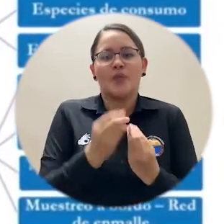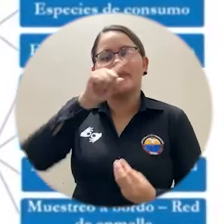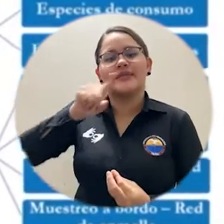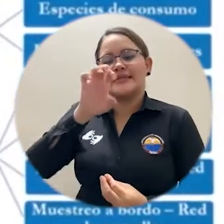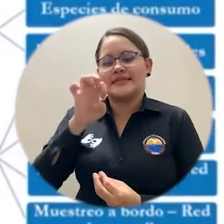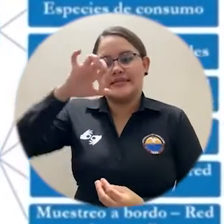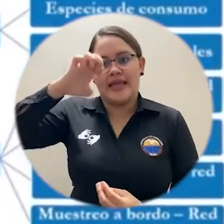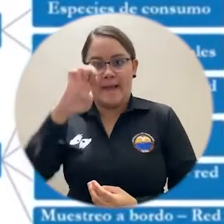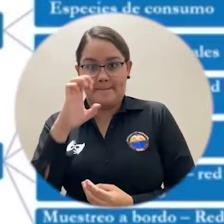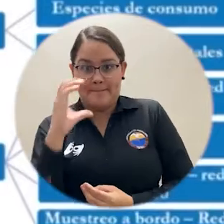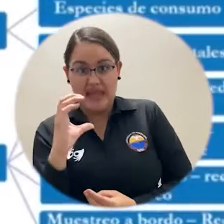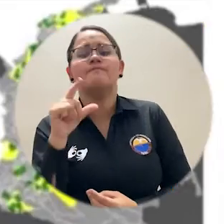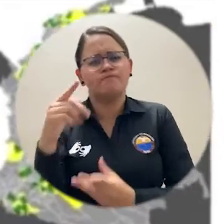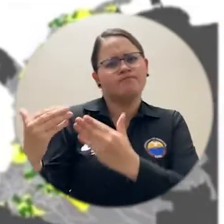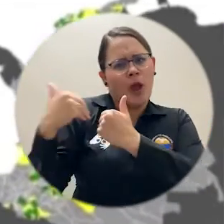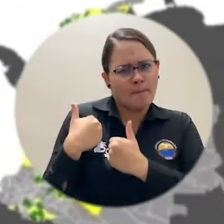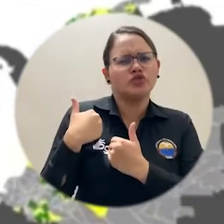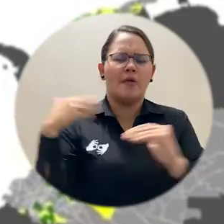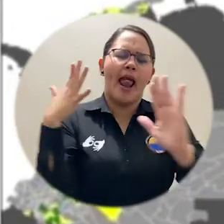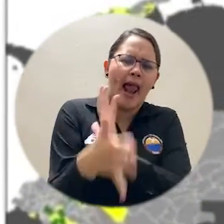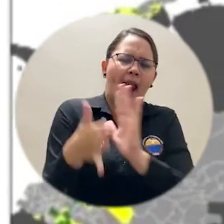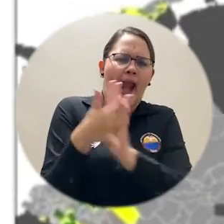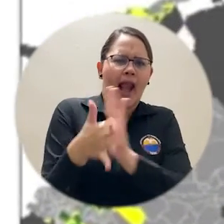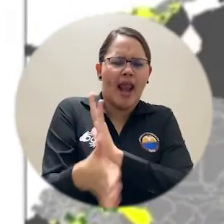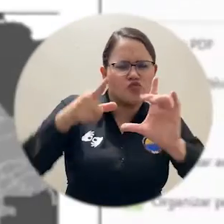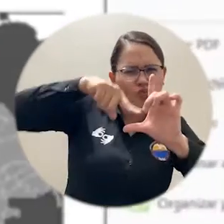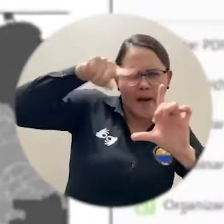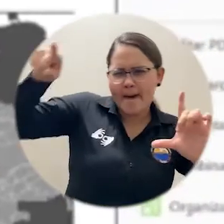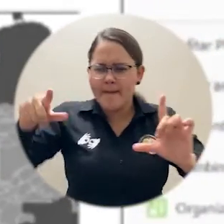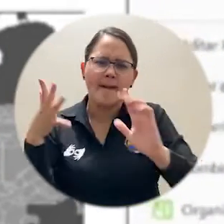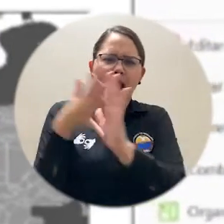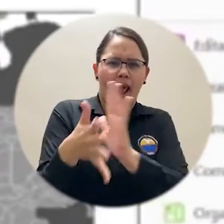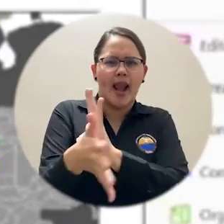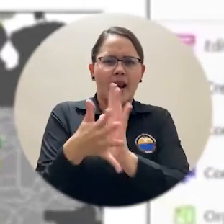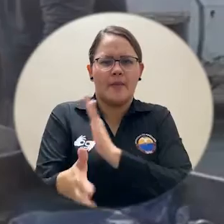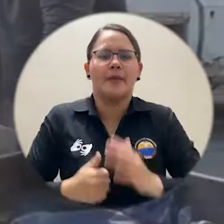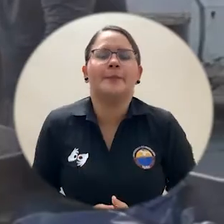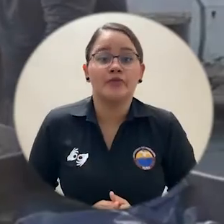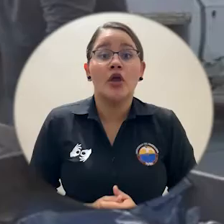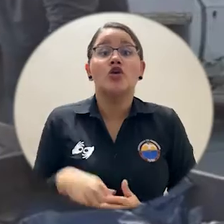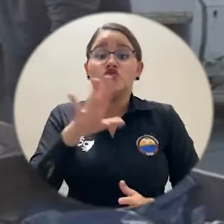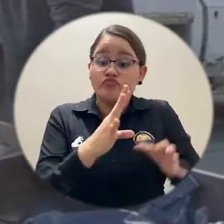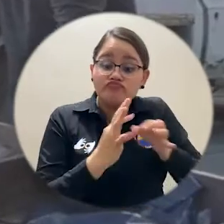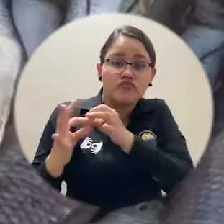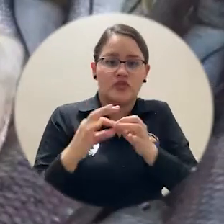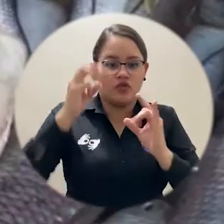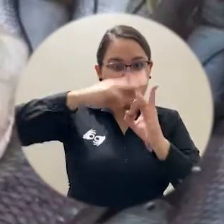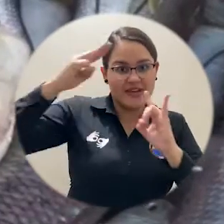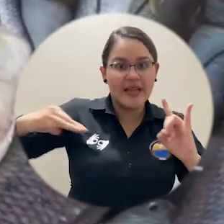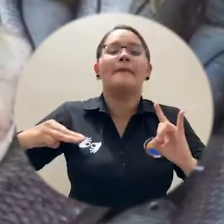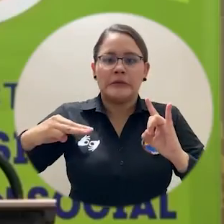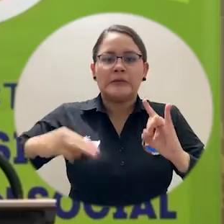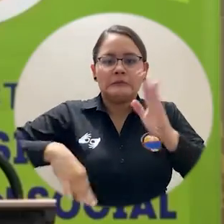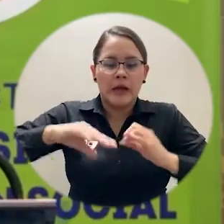resultados obtenidos en la presente vigencia, liderados por la Autoridad Nacional de Acuicultura y Pesca, AUNAP, con la Universidad del Magdalena como